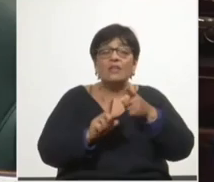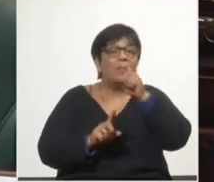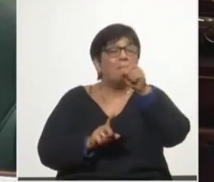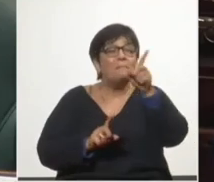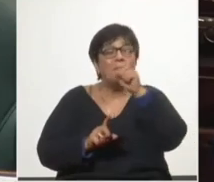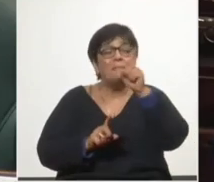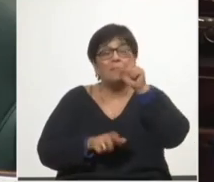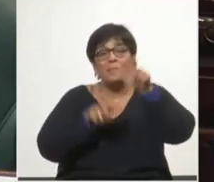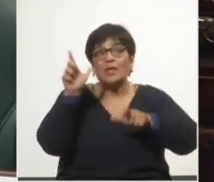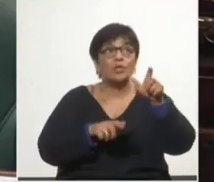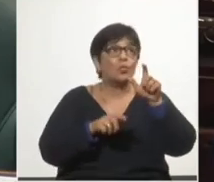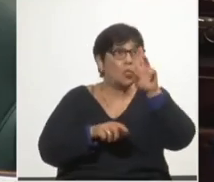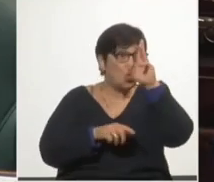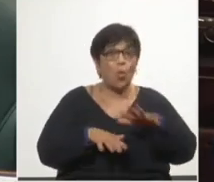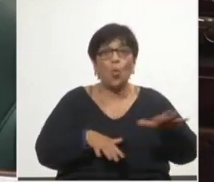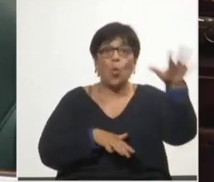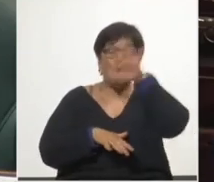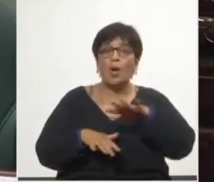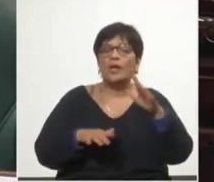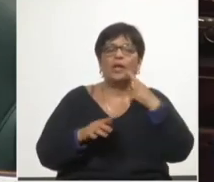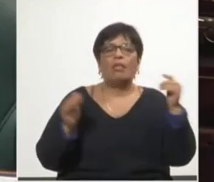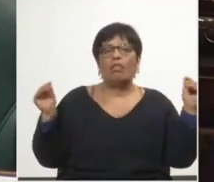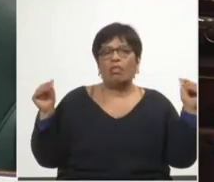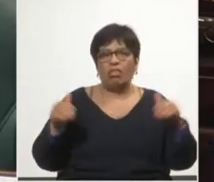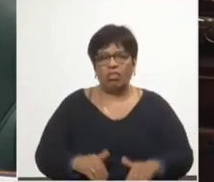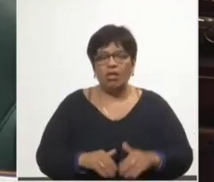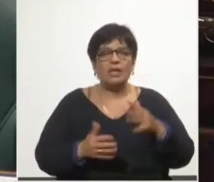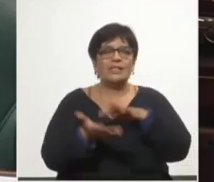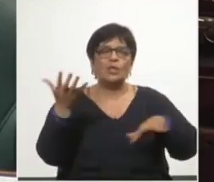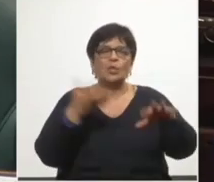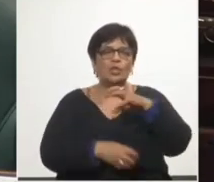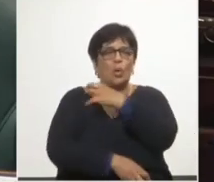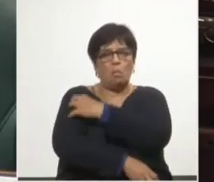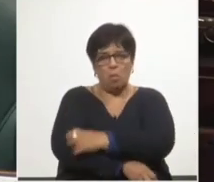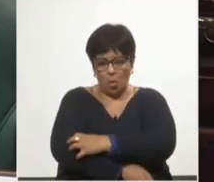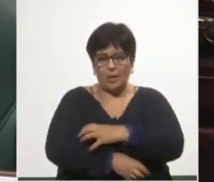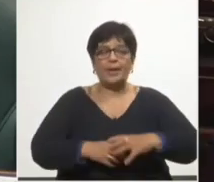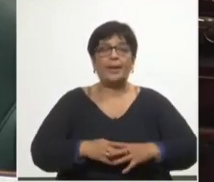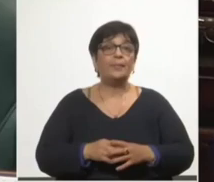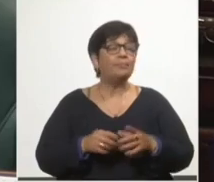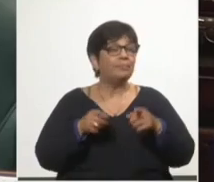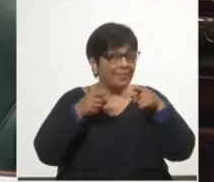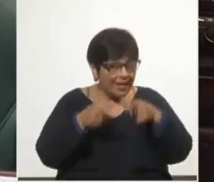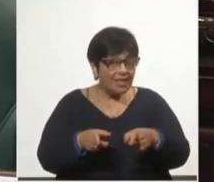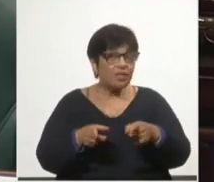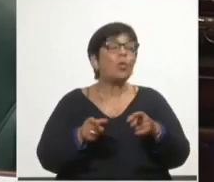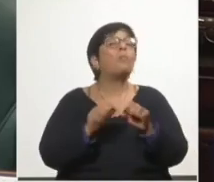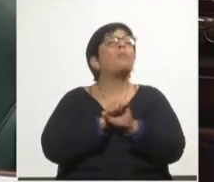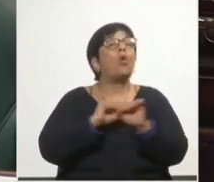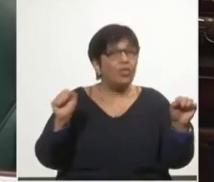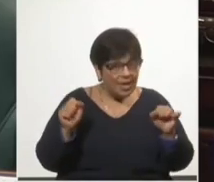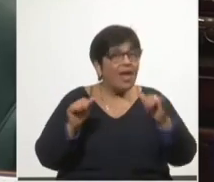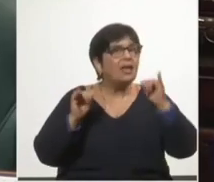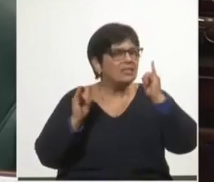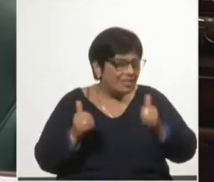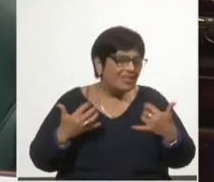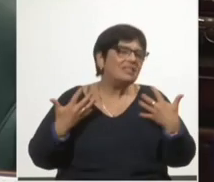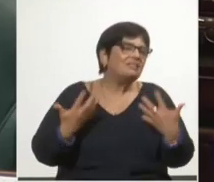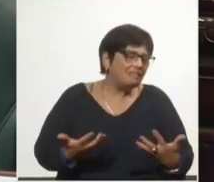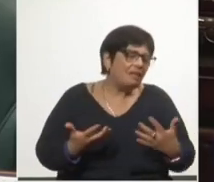de compatriotas no cayeran en situación de pobreza. Y eso lo podía haber hecho